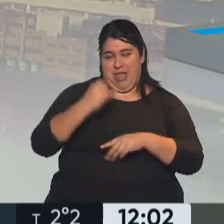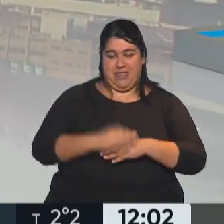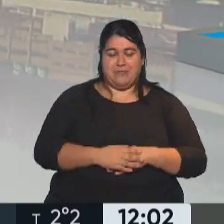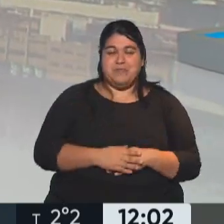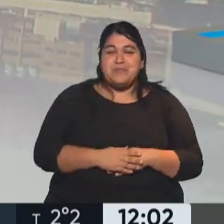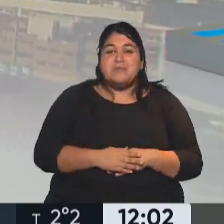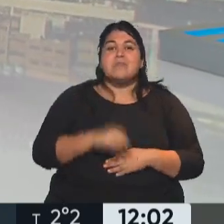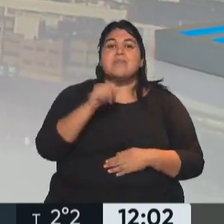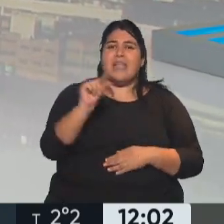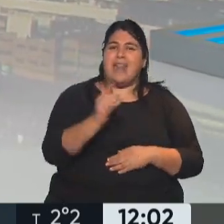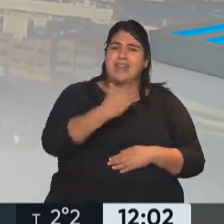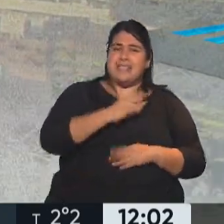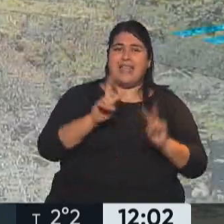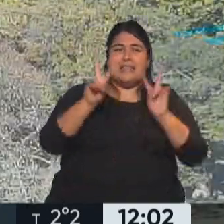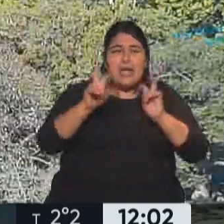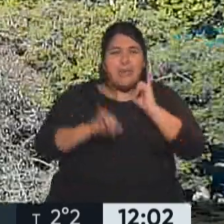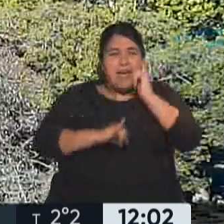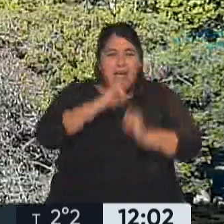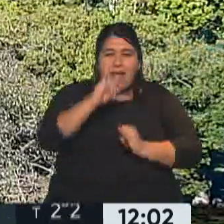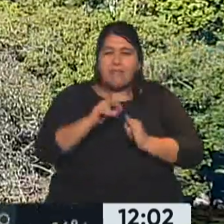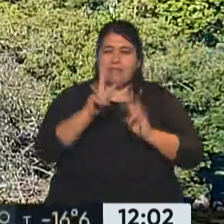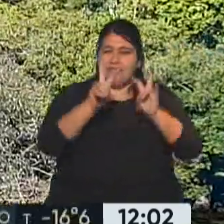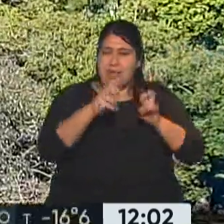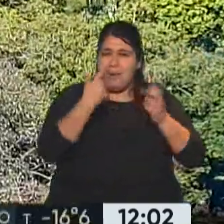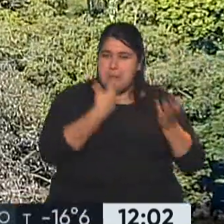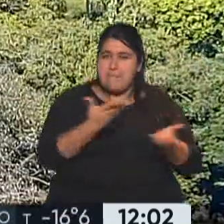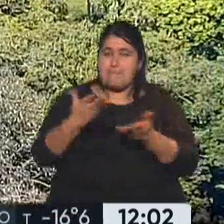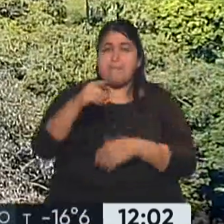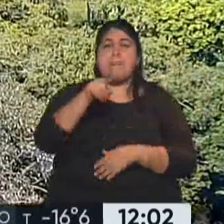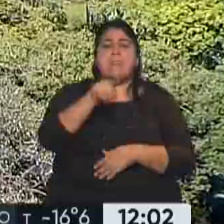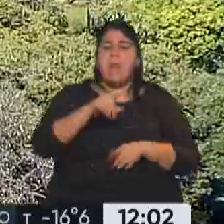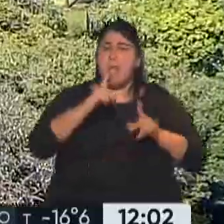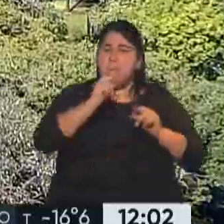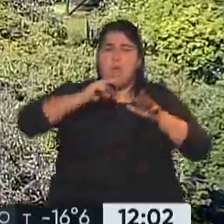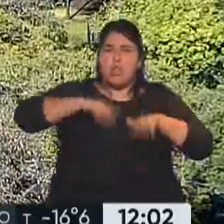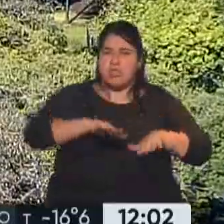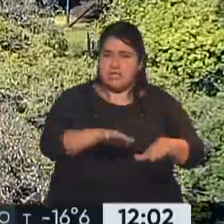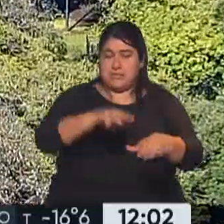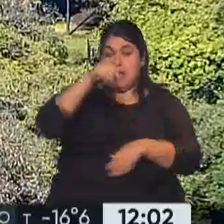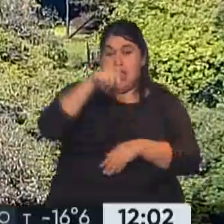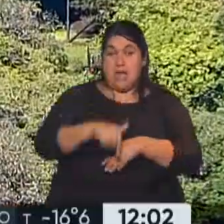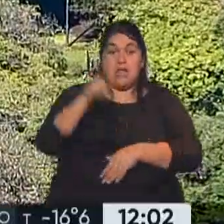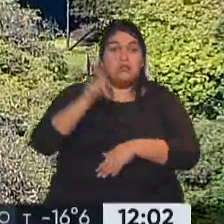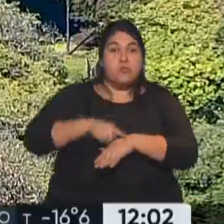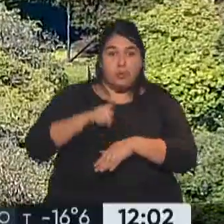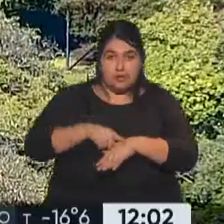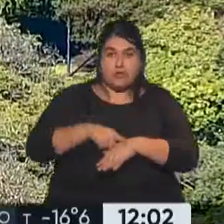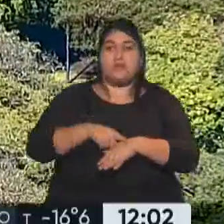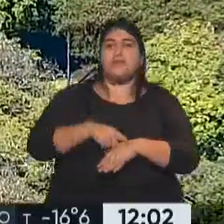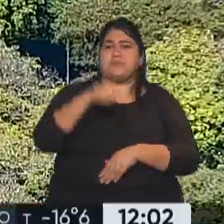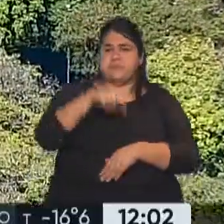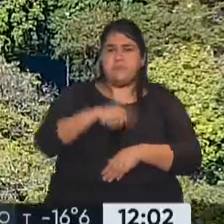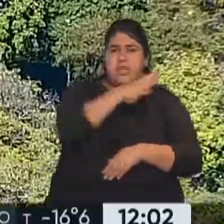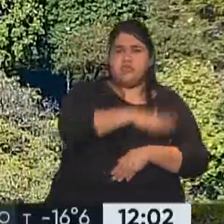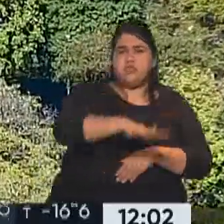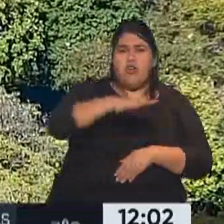Bien, recién le adelantamos uno de los temas de la jornada, tiene que ver con una protesta que se está llevando a cabo en estos momentos en varias